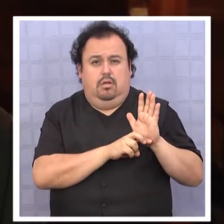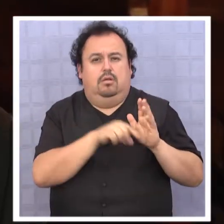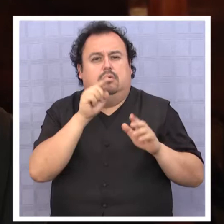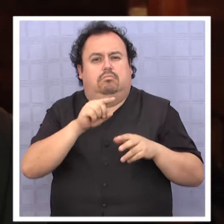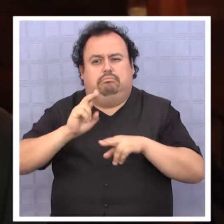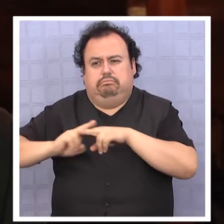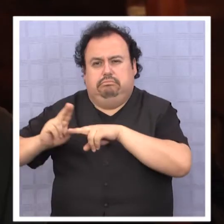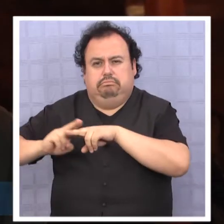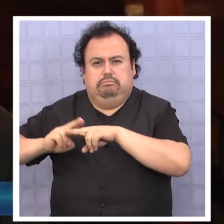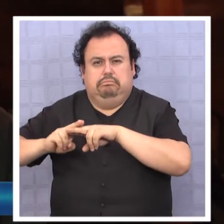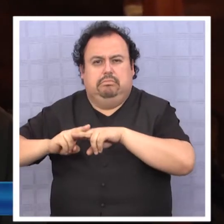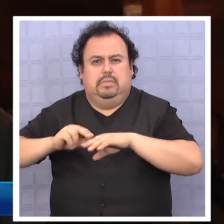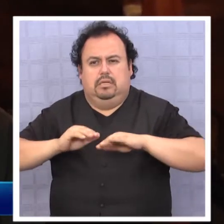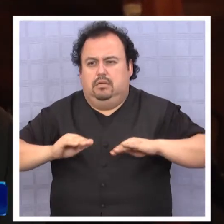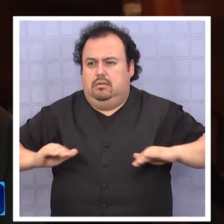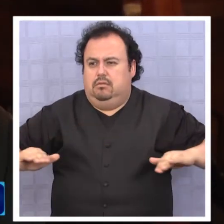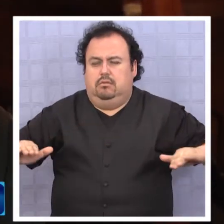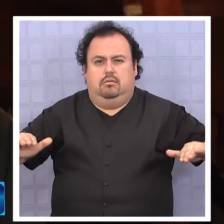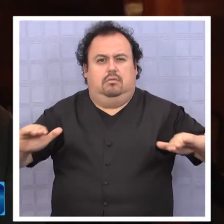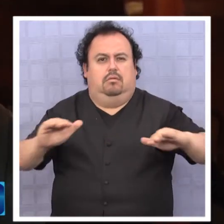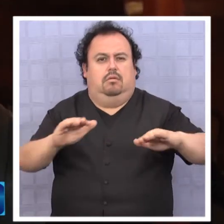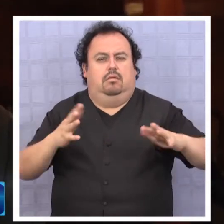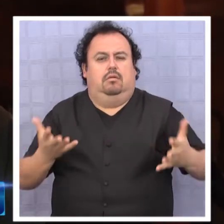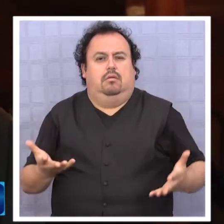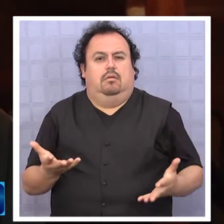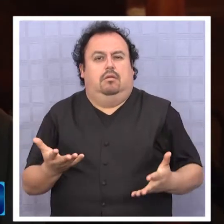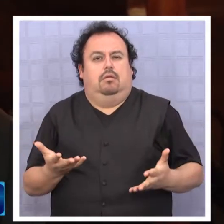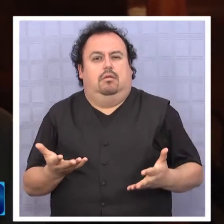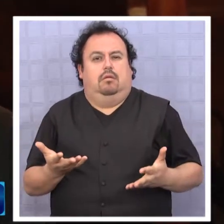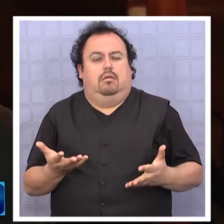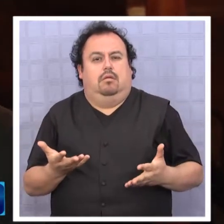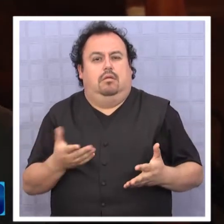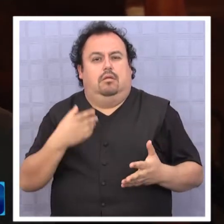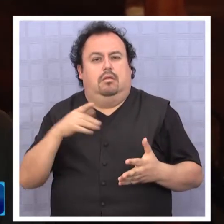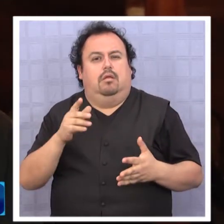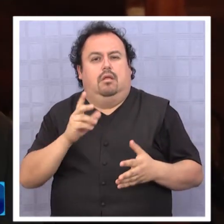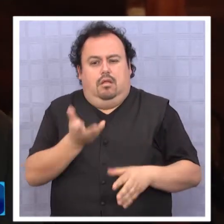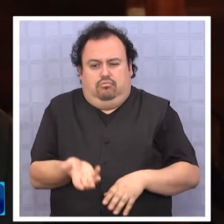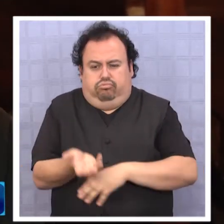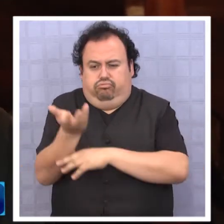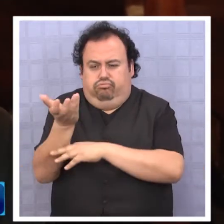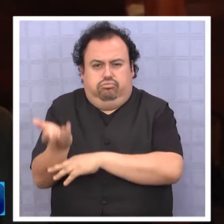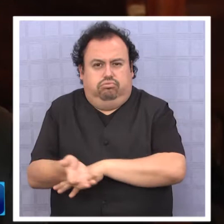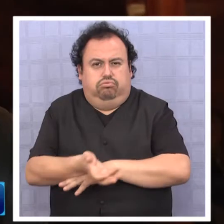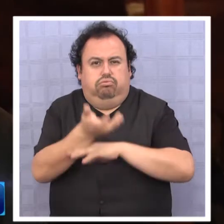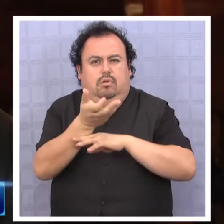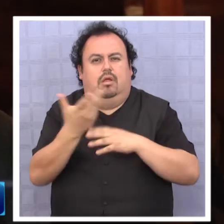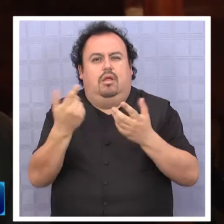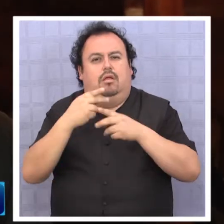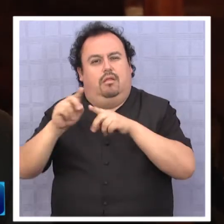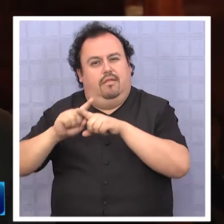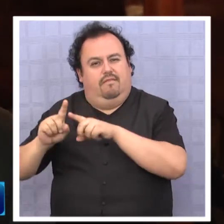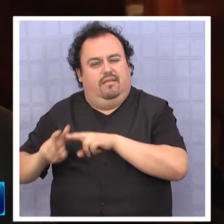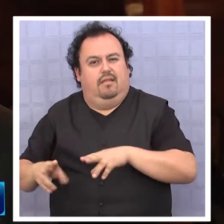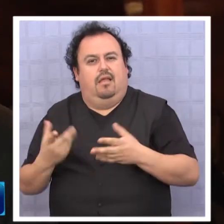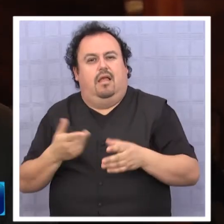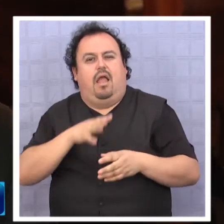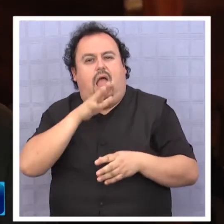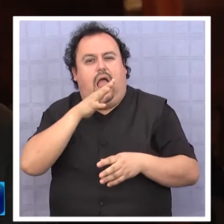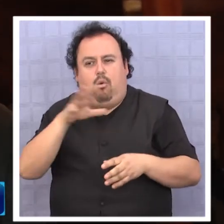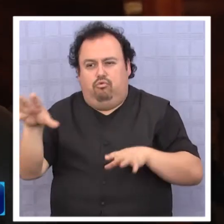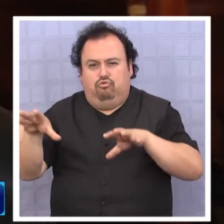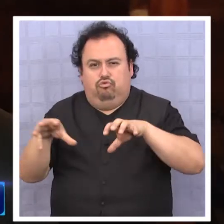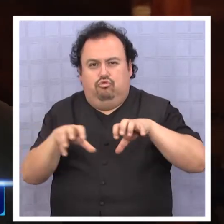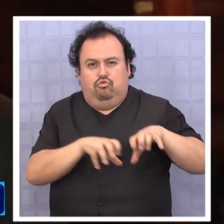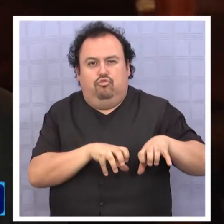una remodelación de la escenografía de trabajo de las máquinas operadoras, de las punteras que son las que filtran el agua del